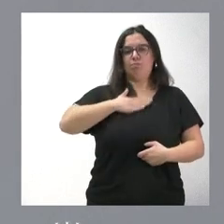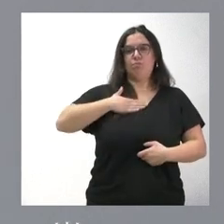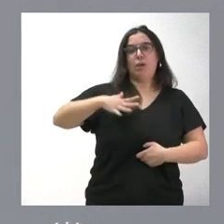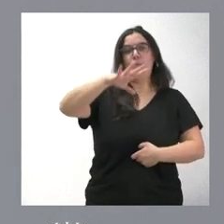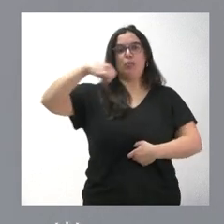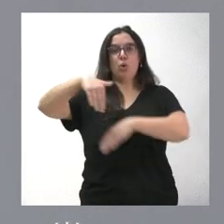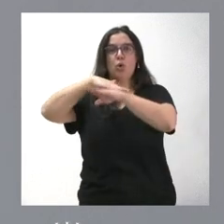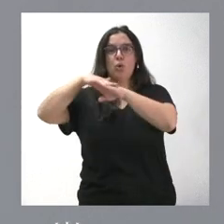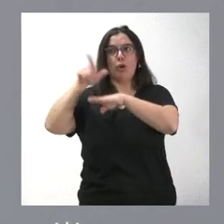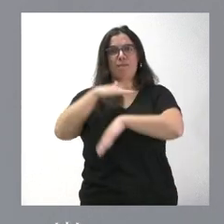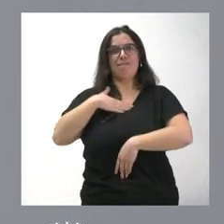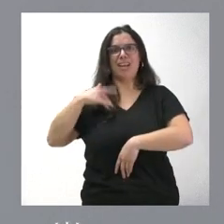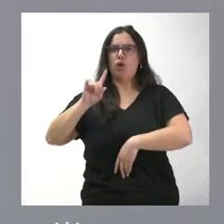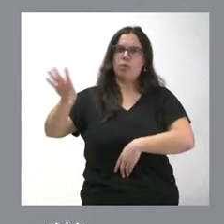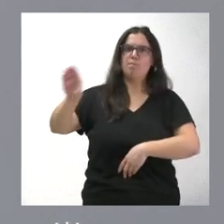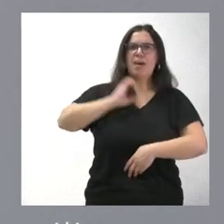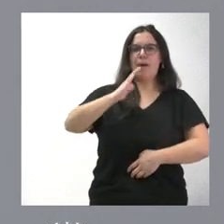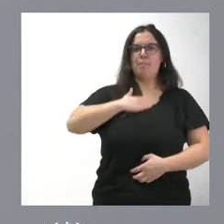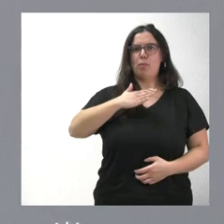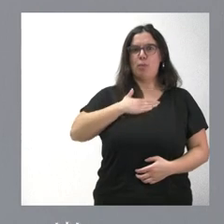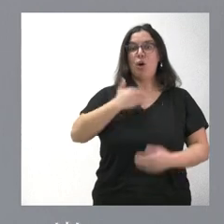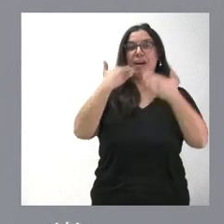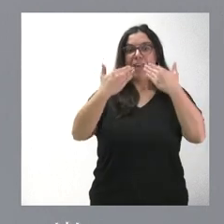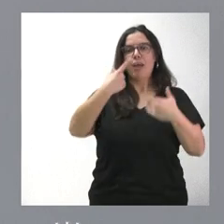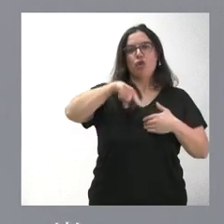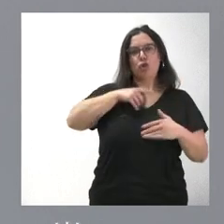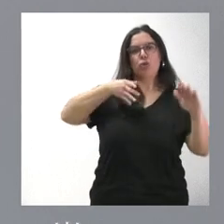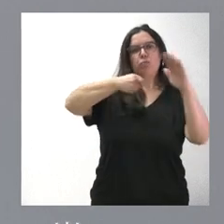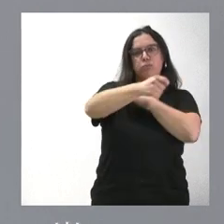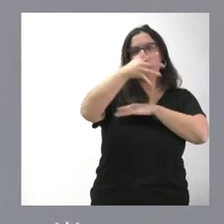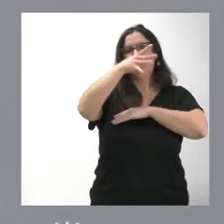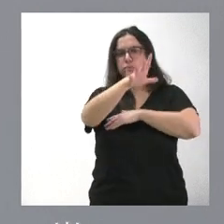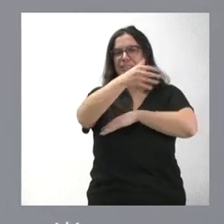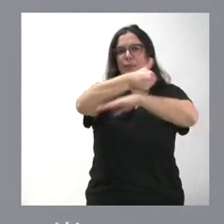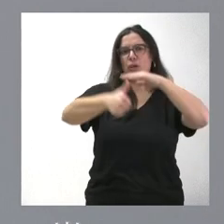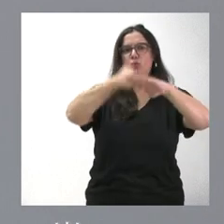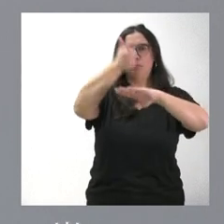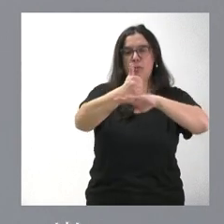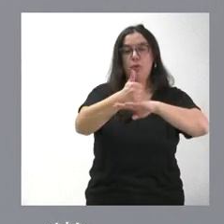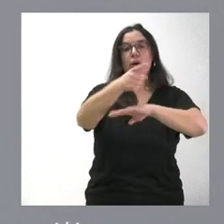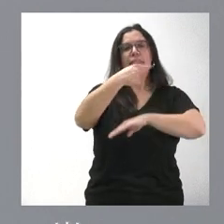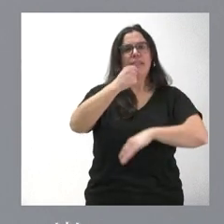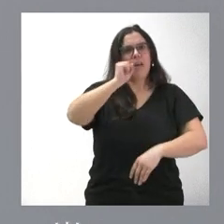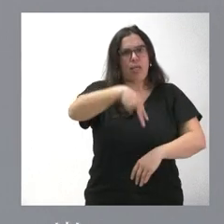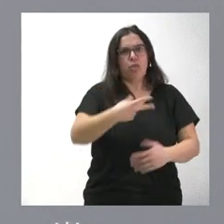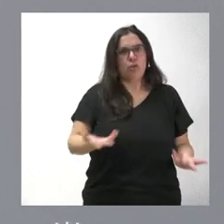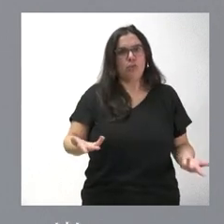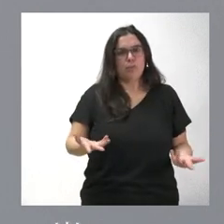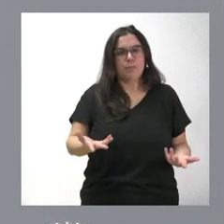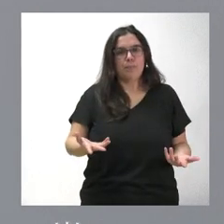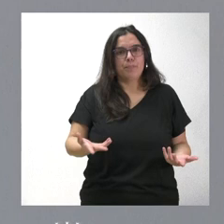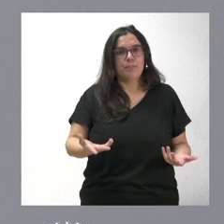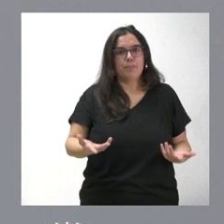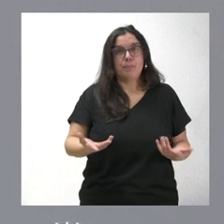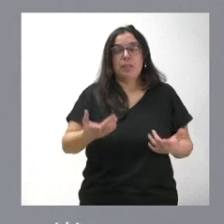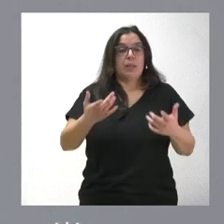como era su intención inicial. Tuvimos que ir al Tribunal Supremo y el Tribunal Supremo nos dio la razón en este asunto, como nos